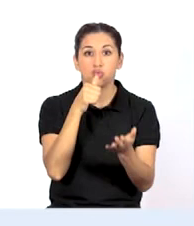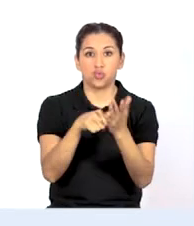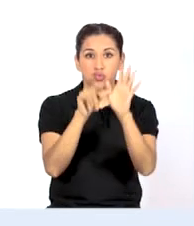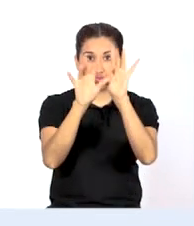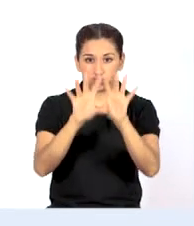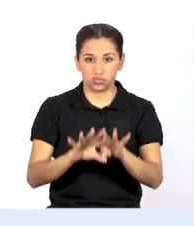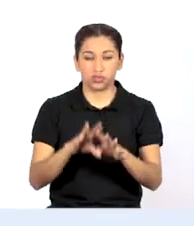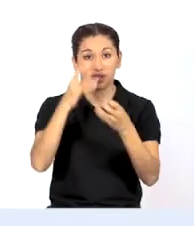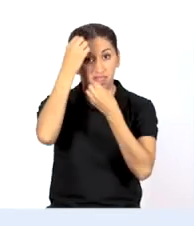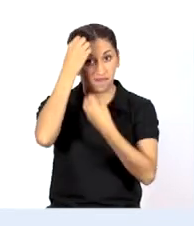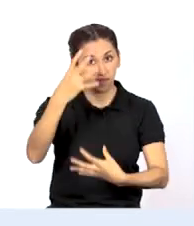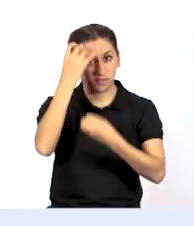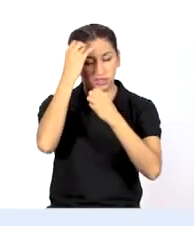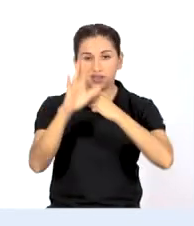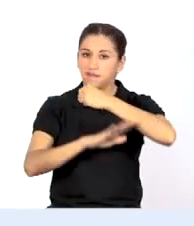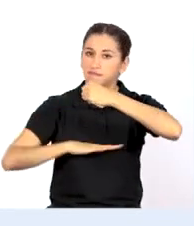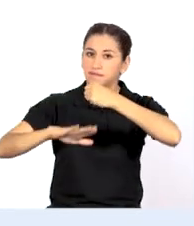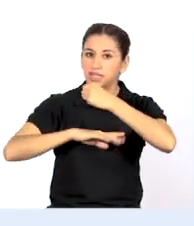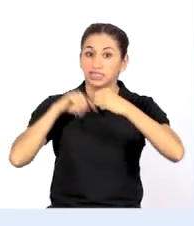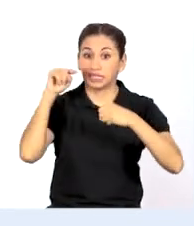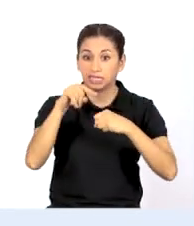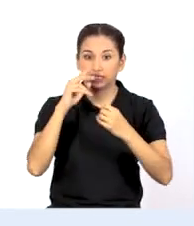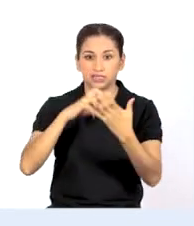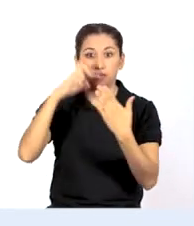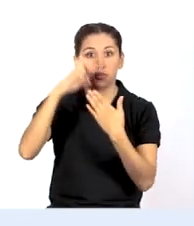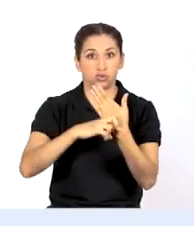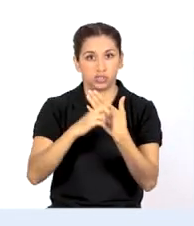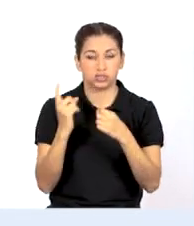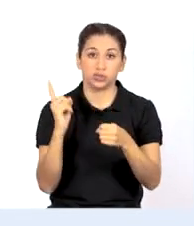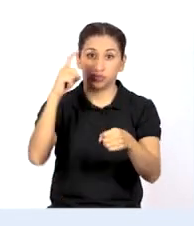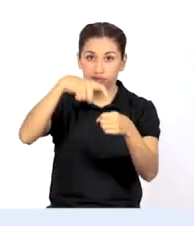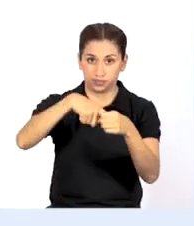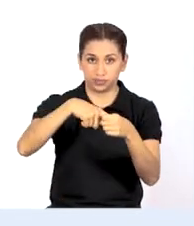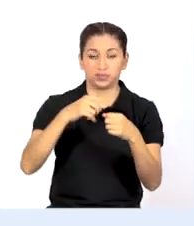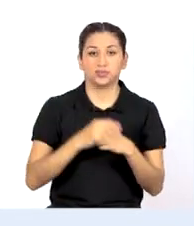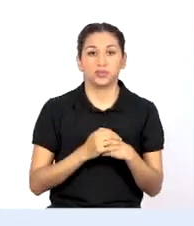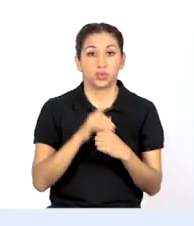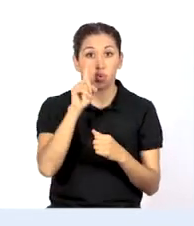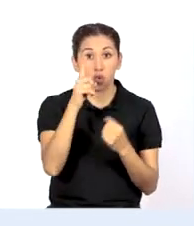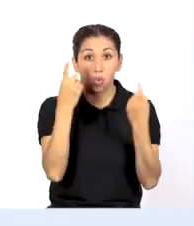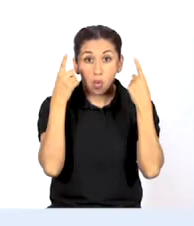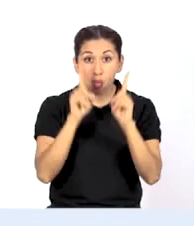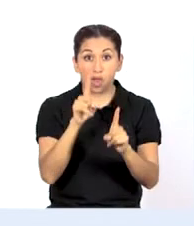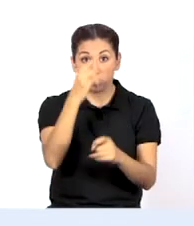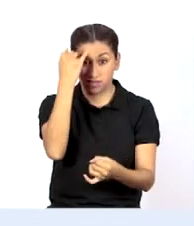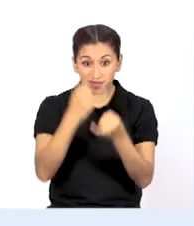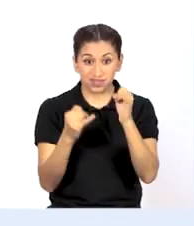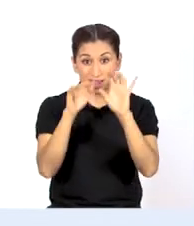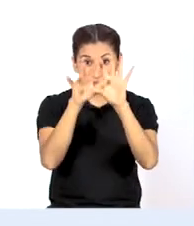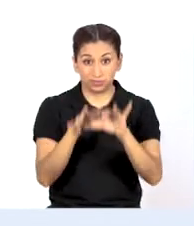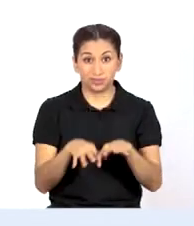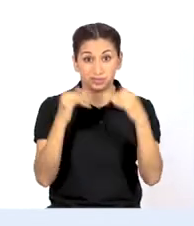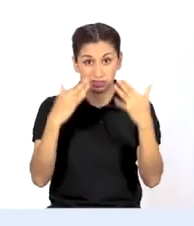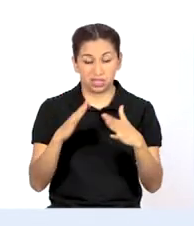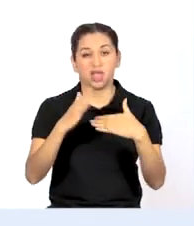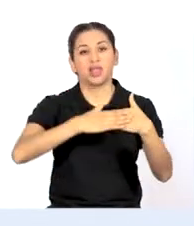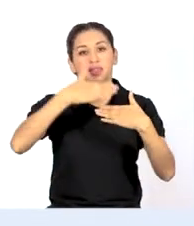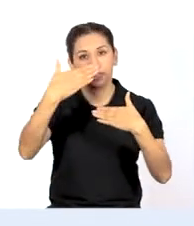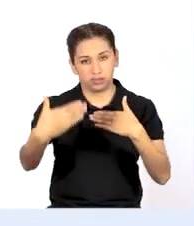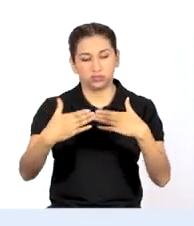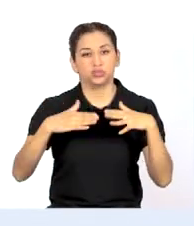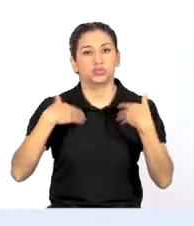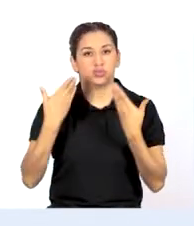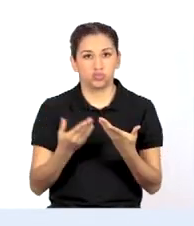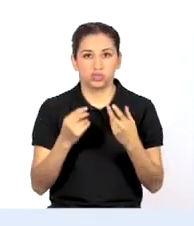un documento con información básica del proyecto participativo. Una vez concluido esto, podemos